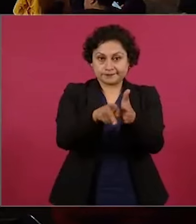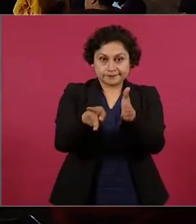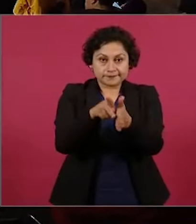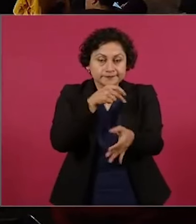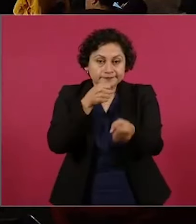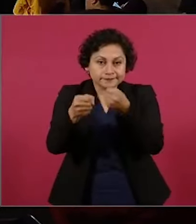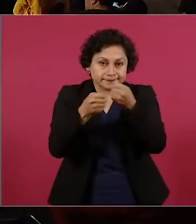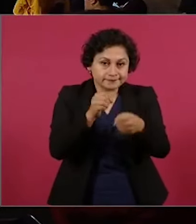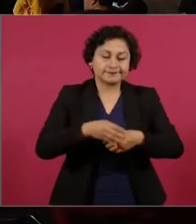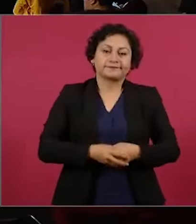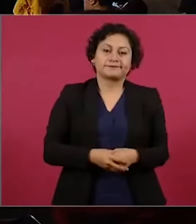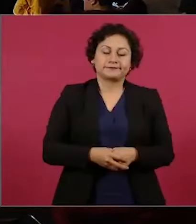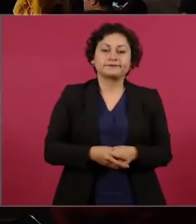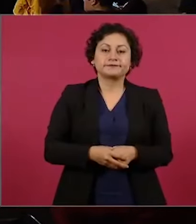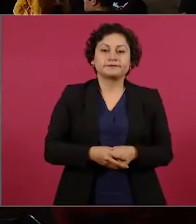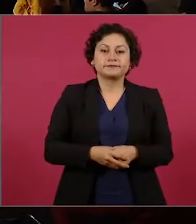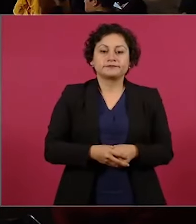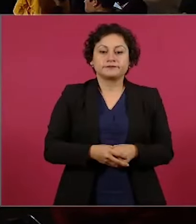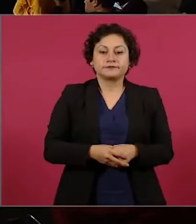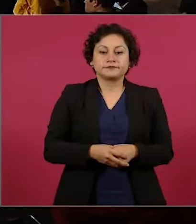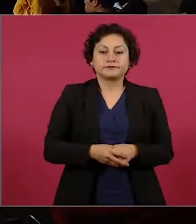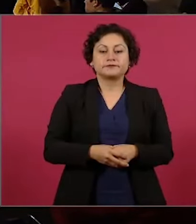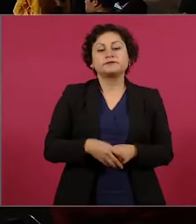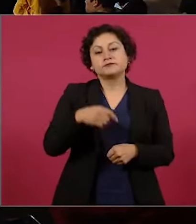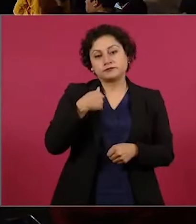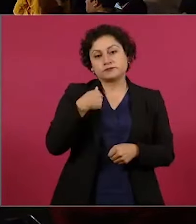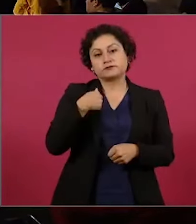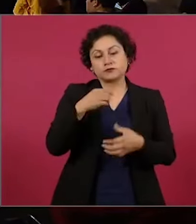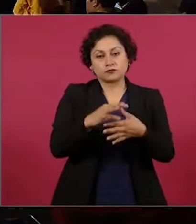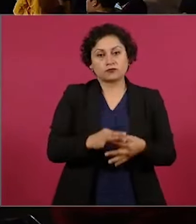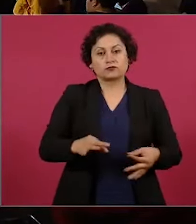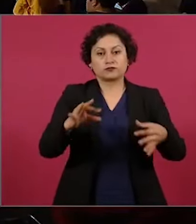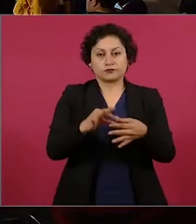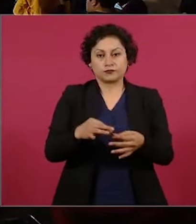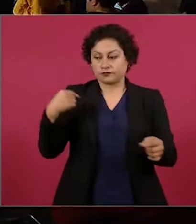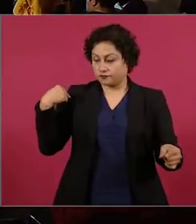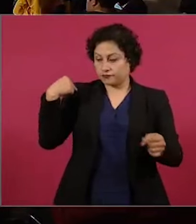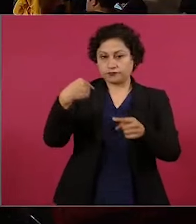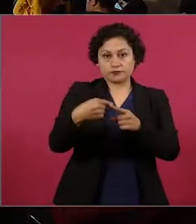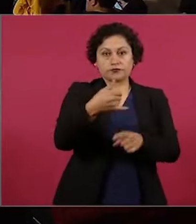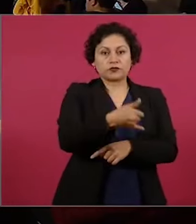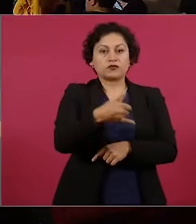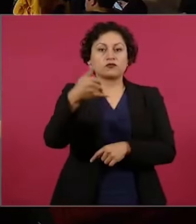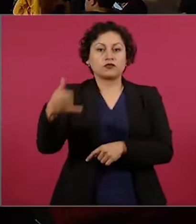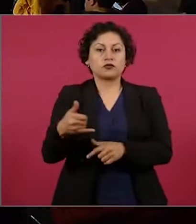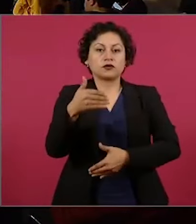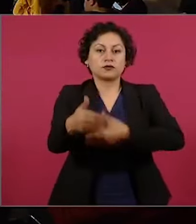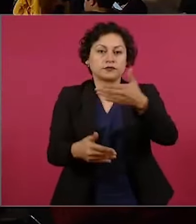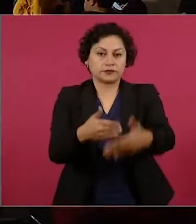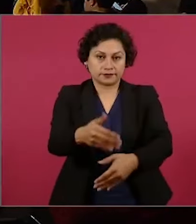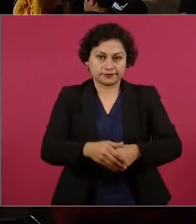Decirles primero, en la que sigue, lo que ha avanzado el Infonavit. En esta administración hemos dado 2